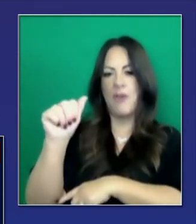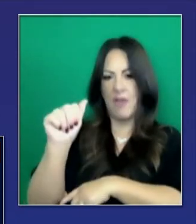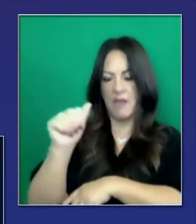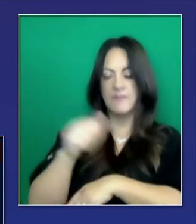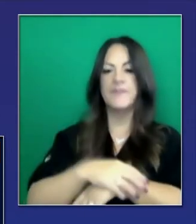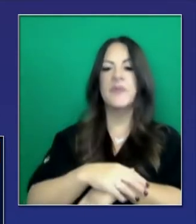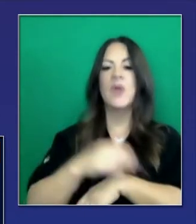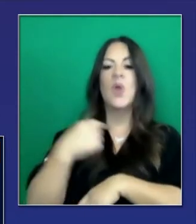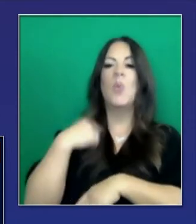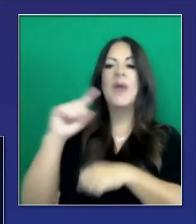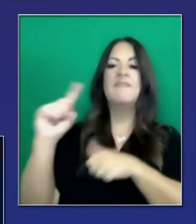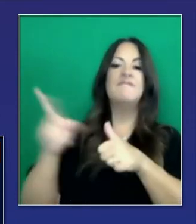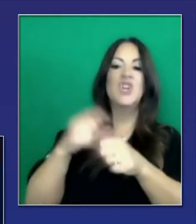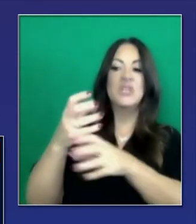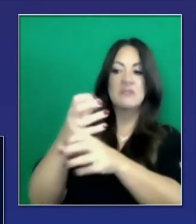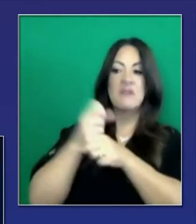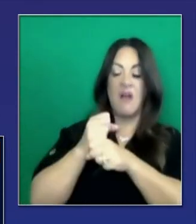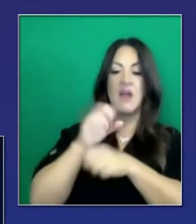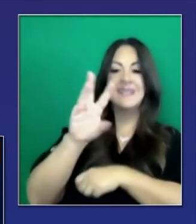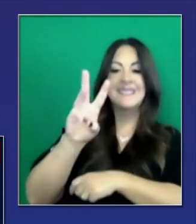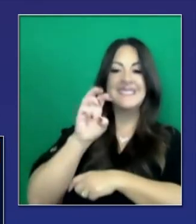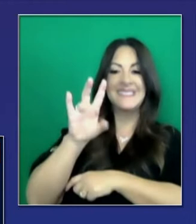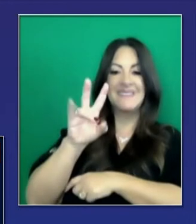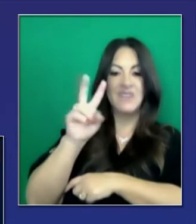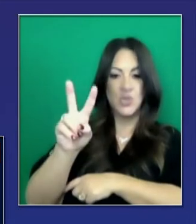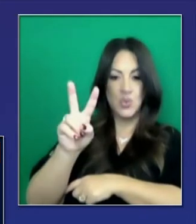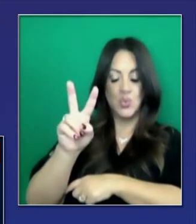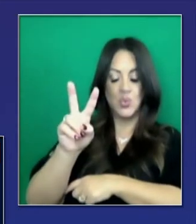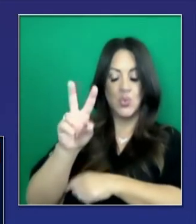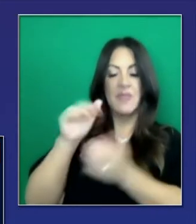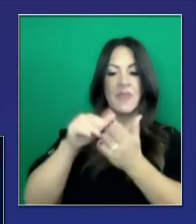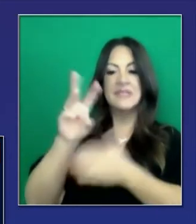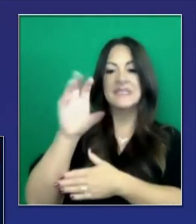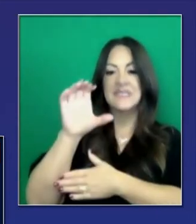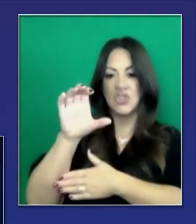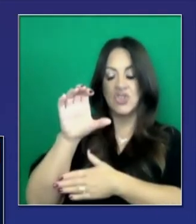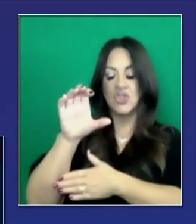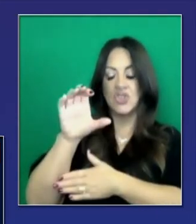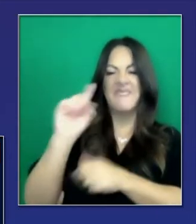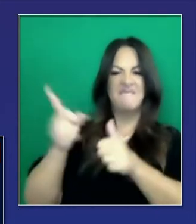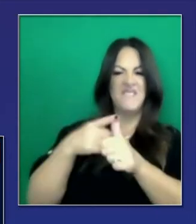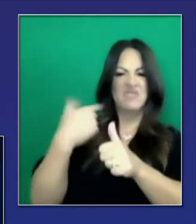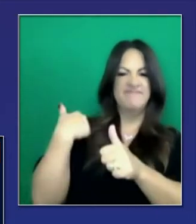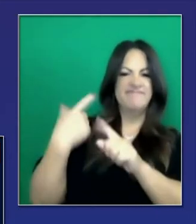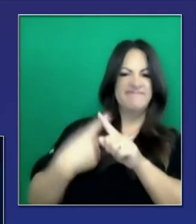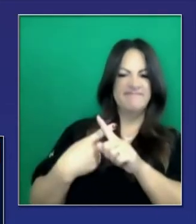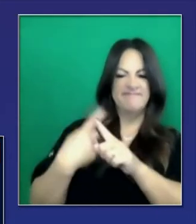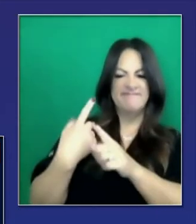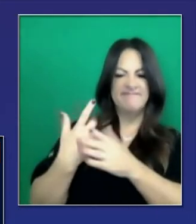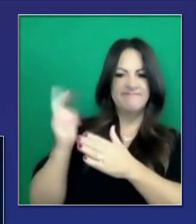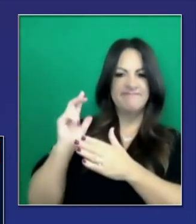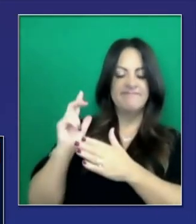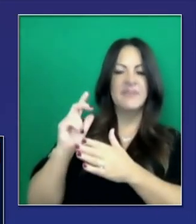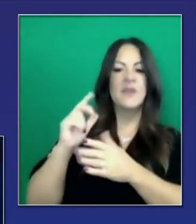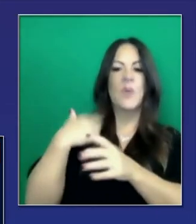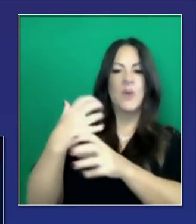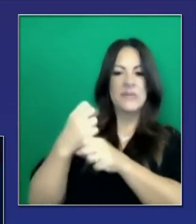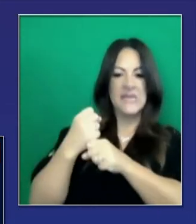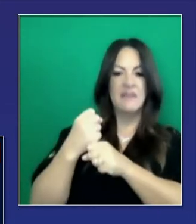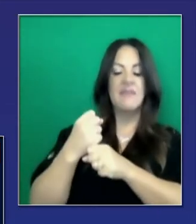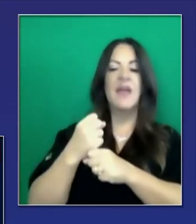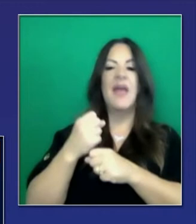primera cantidad de 672,000 y la segunda fase de